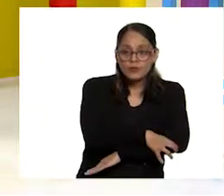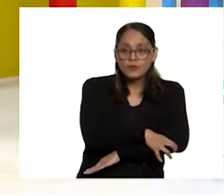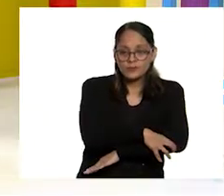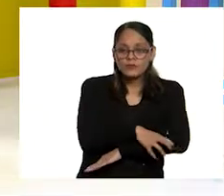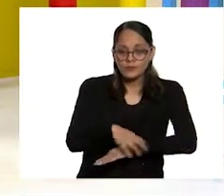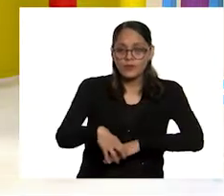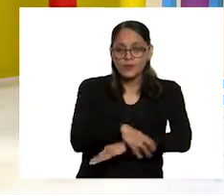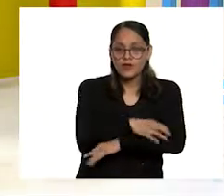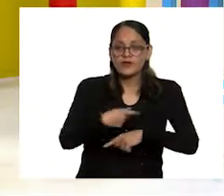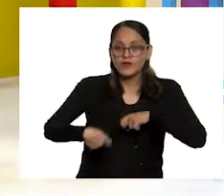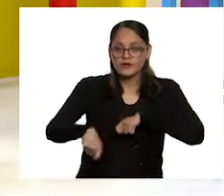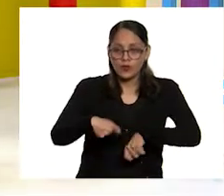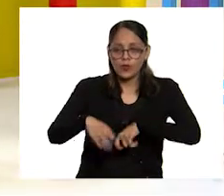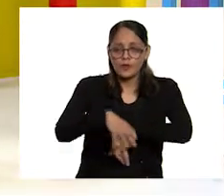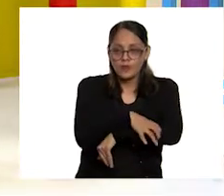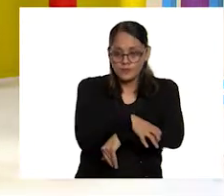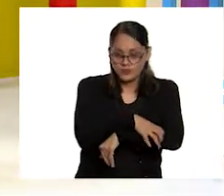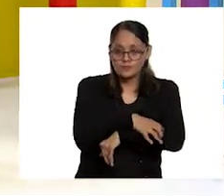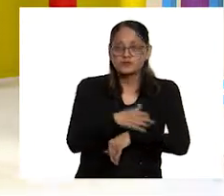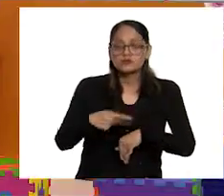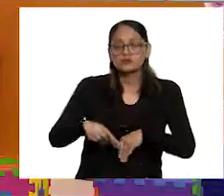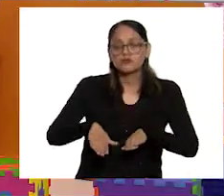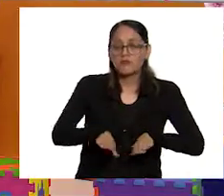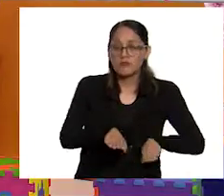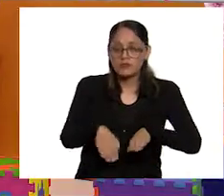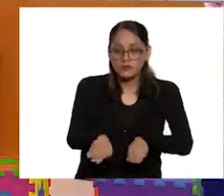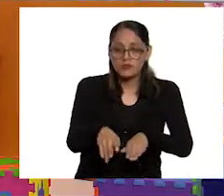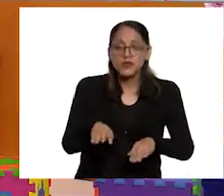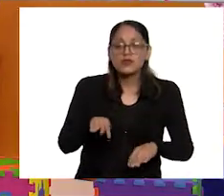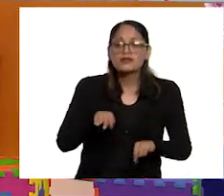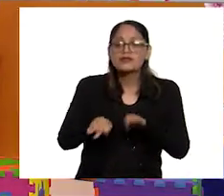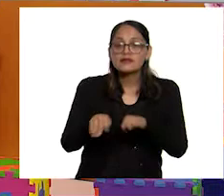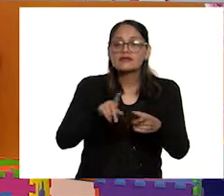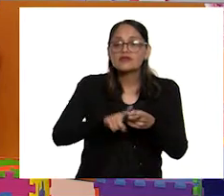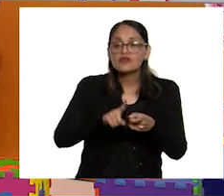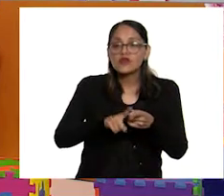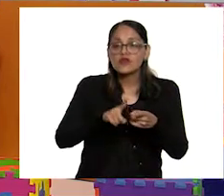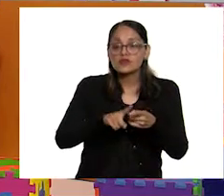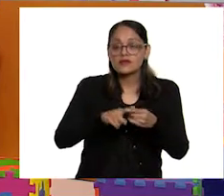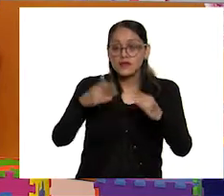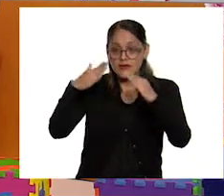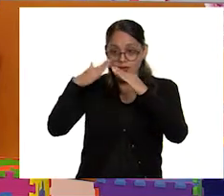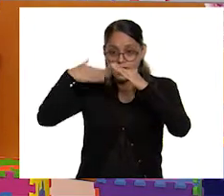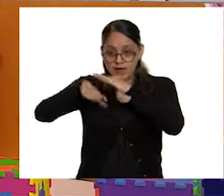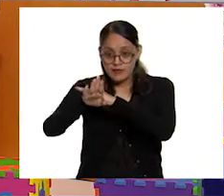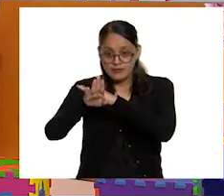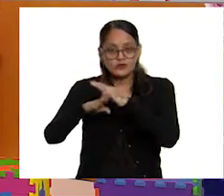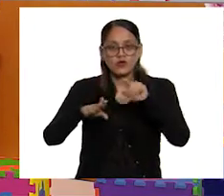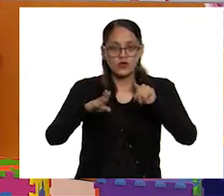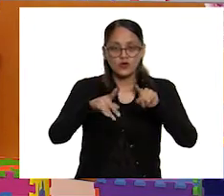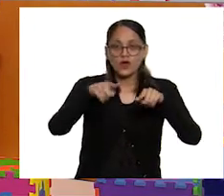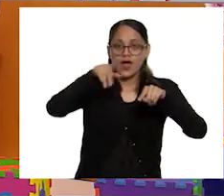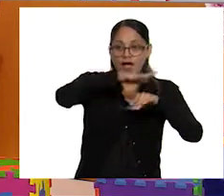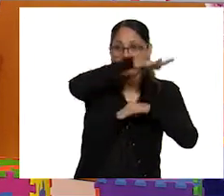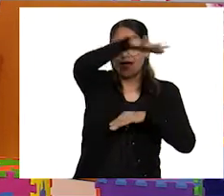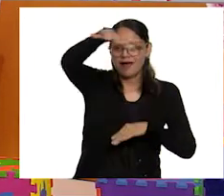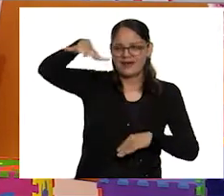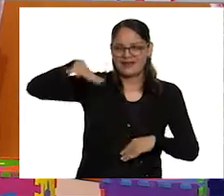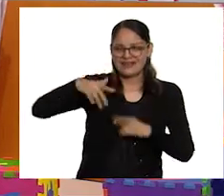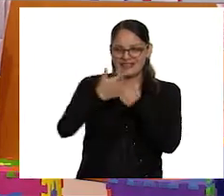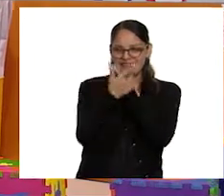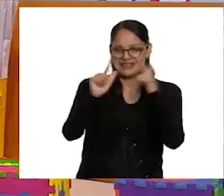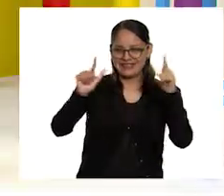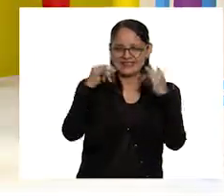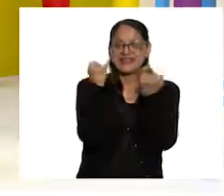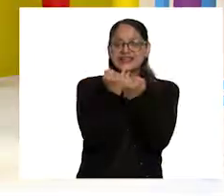hule. Ajá. Su trabajo es al aire libre, por lo que probablemente usa gorra o